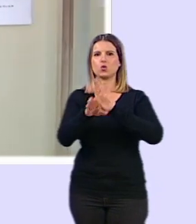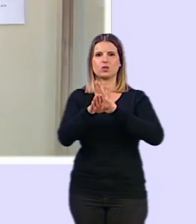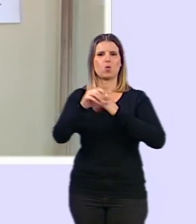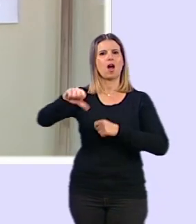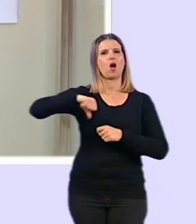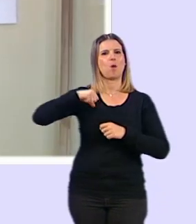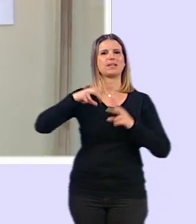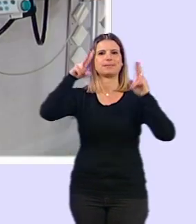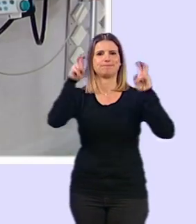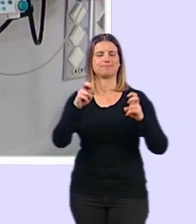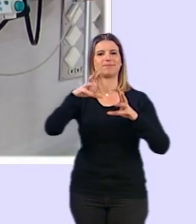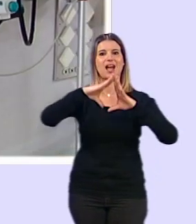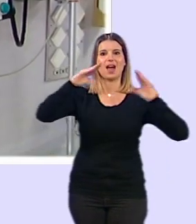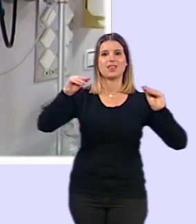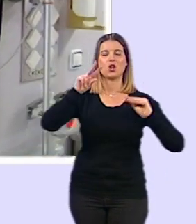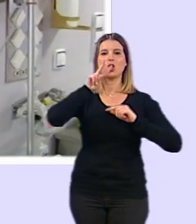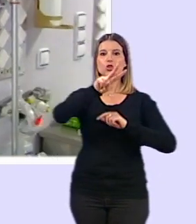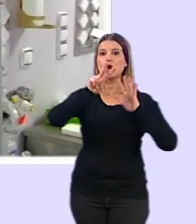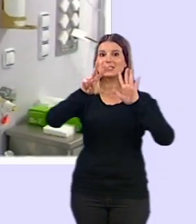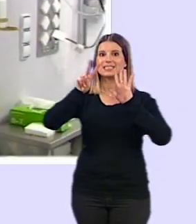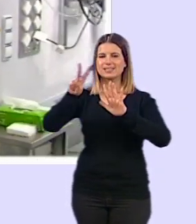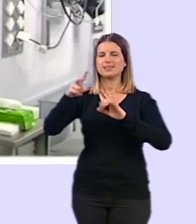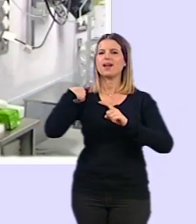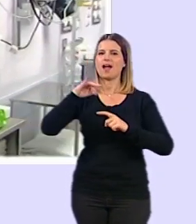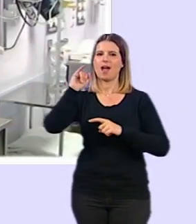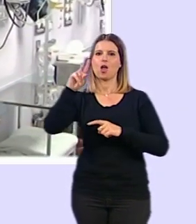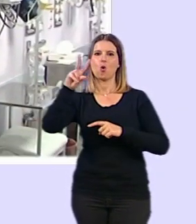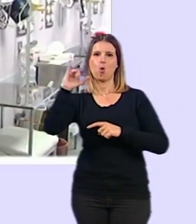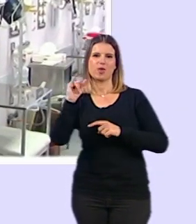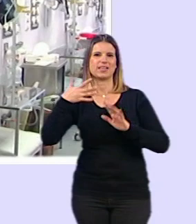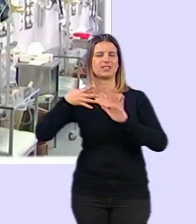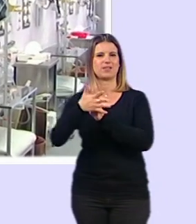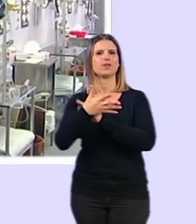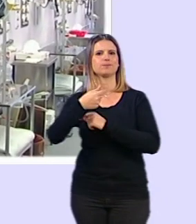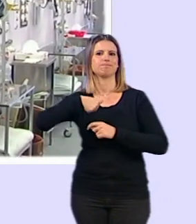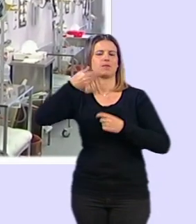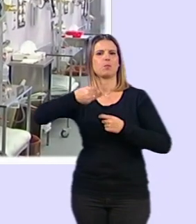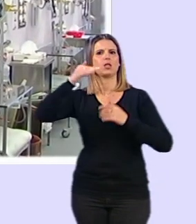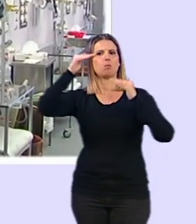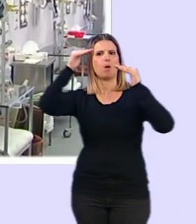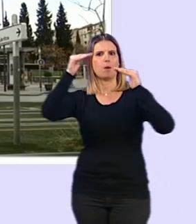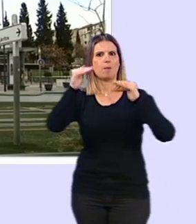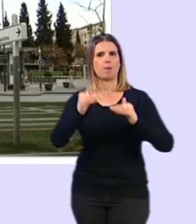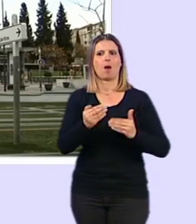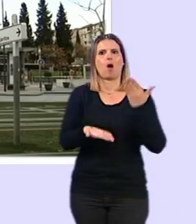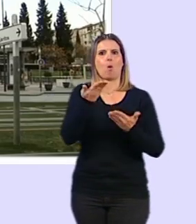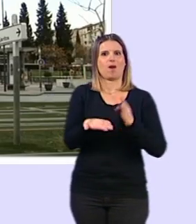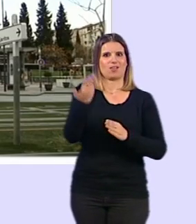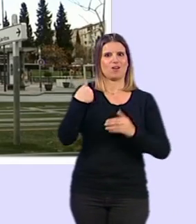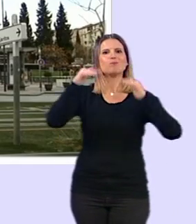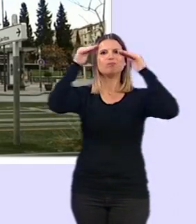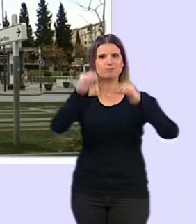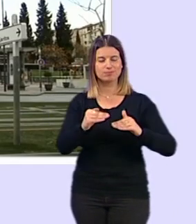los hospitales andaluces, de los que 277 se encuentran en UCI, lo que supone un importante descenso con respecto a días anteriores.